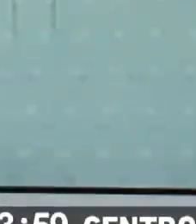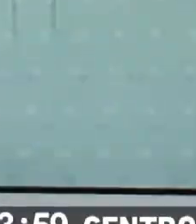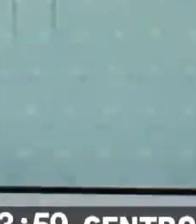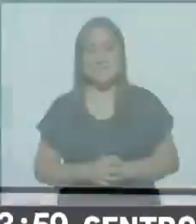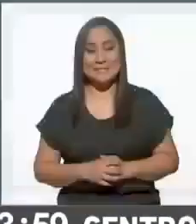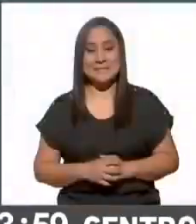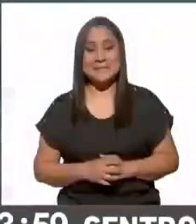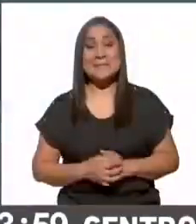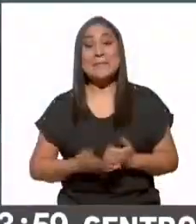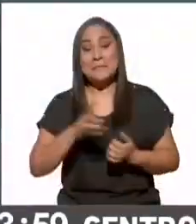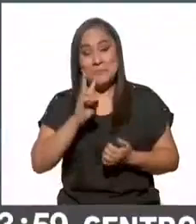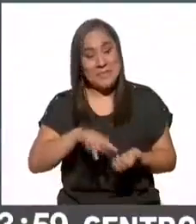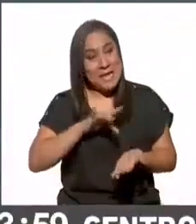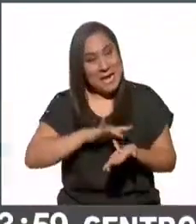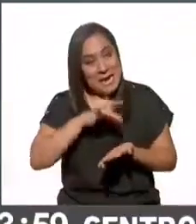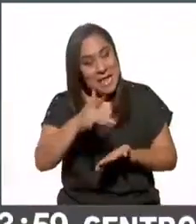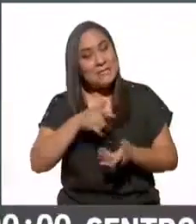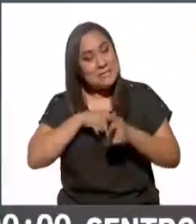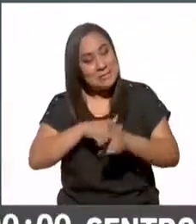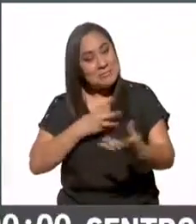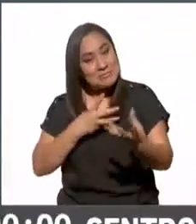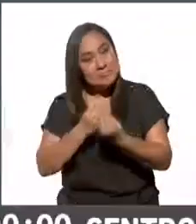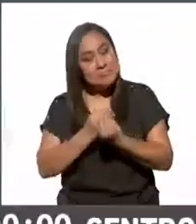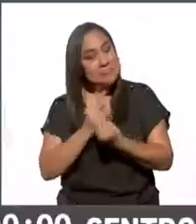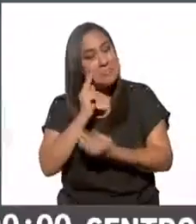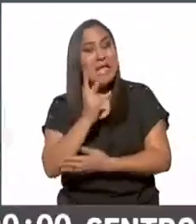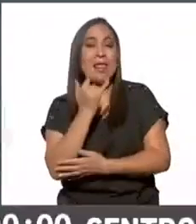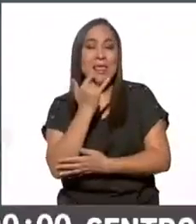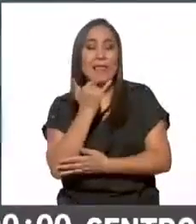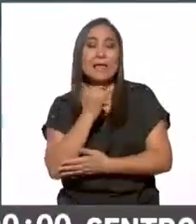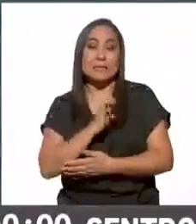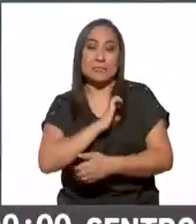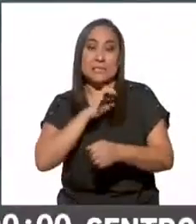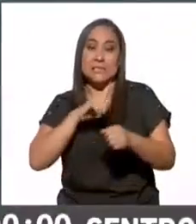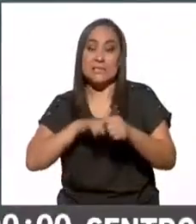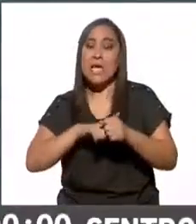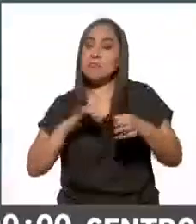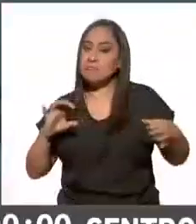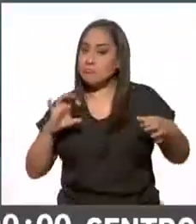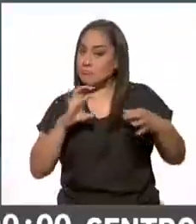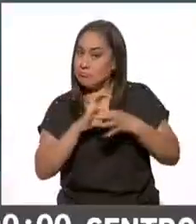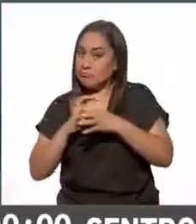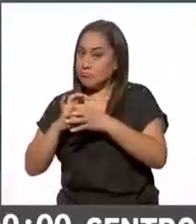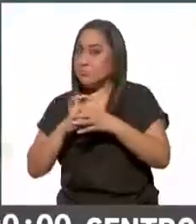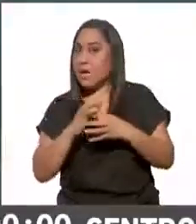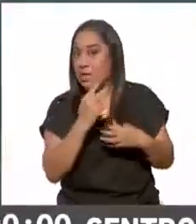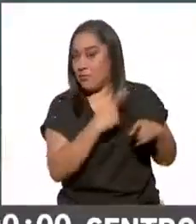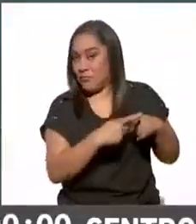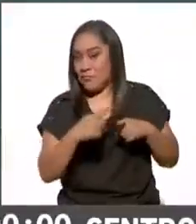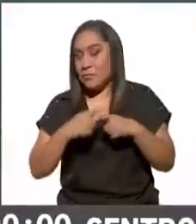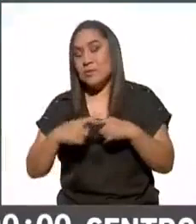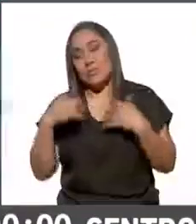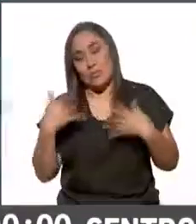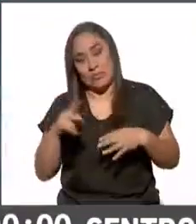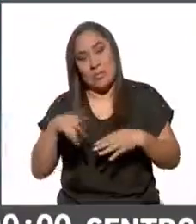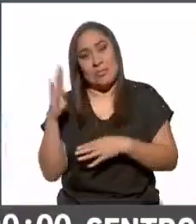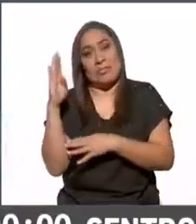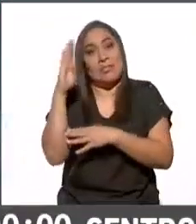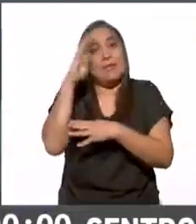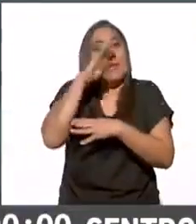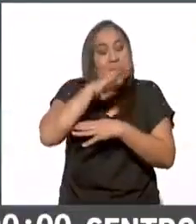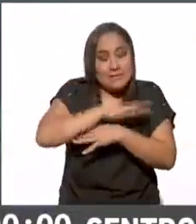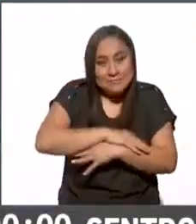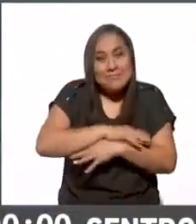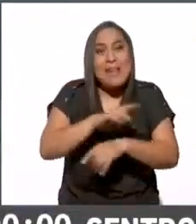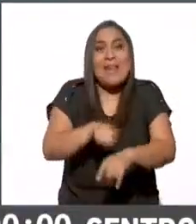queremos agradecer que nos sigan acompañando en esta transmisión especial de los medios públicos ha sido una larga jornada electoral